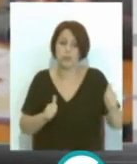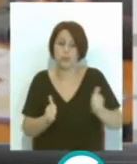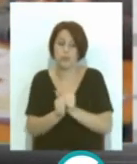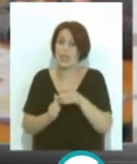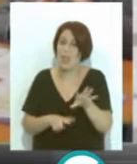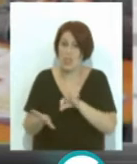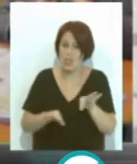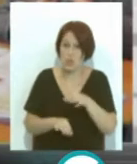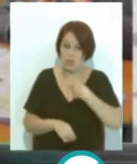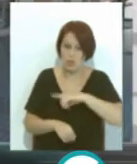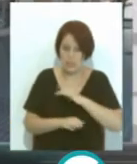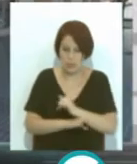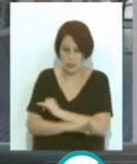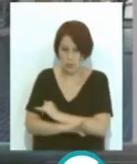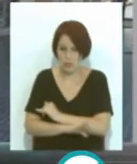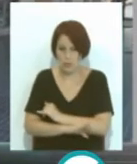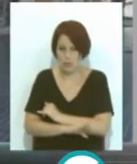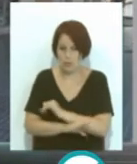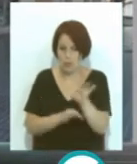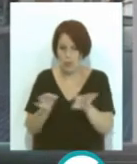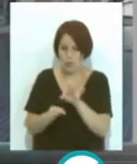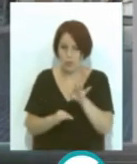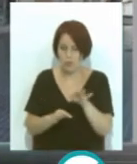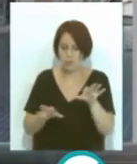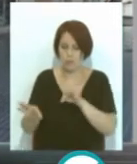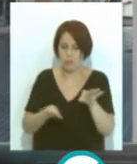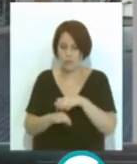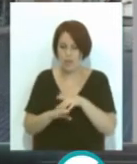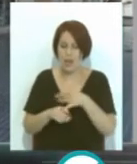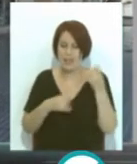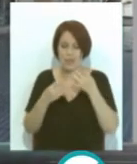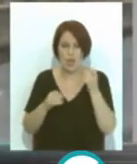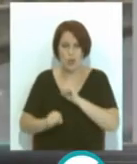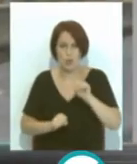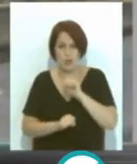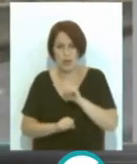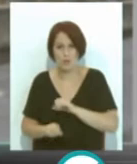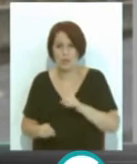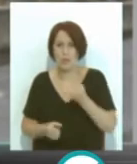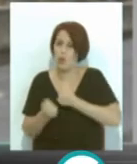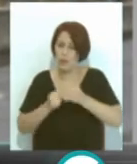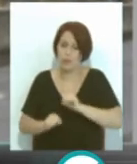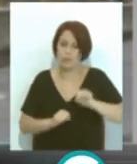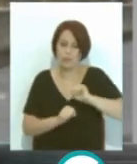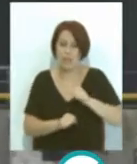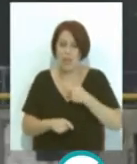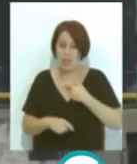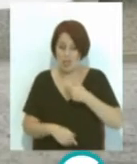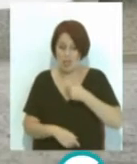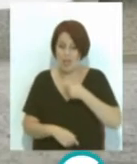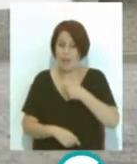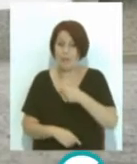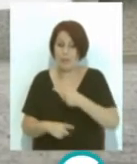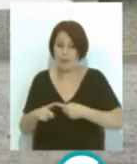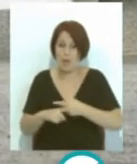decisiones que nuestras instituciones tomen para proteger la actividad económica a corto medio y largo plazo En el